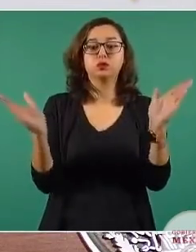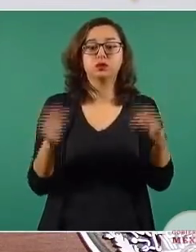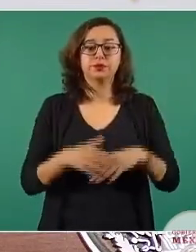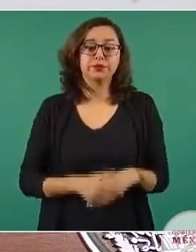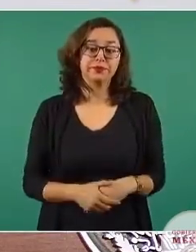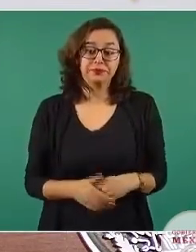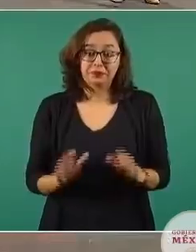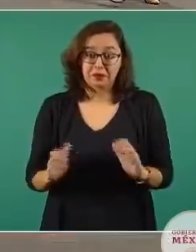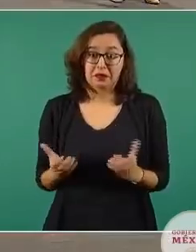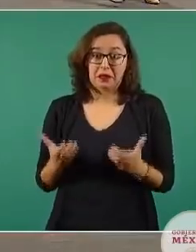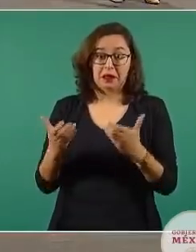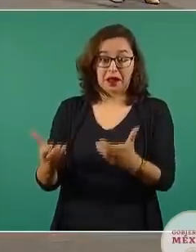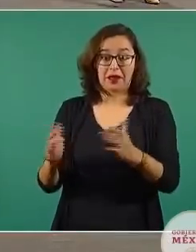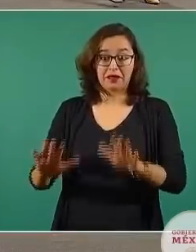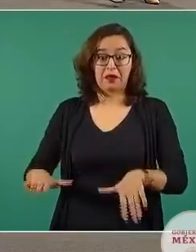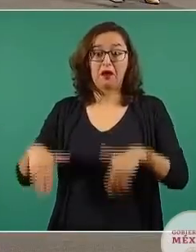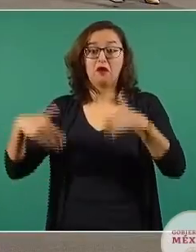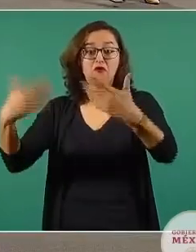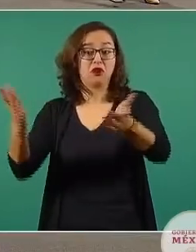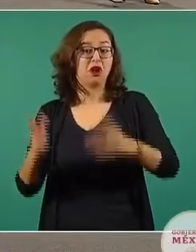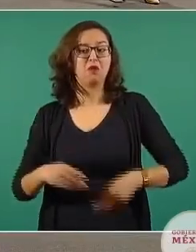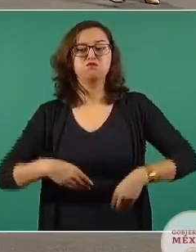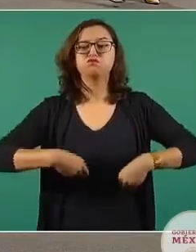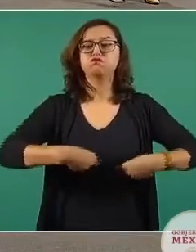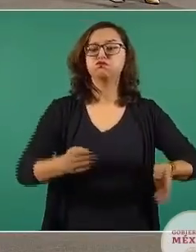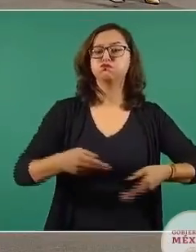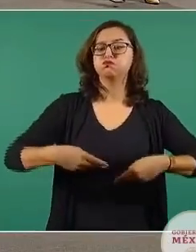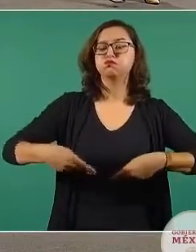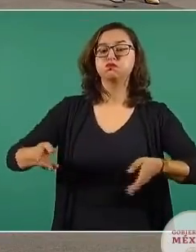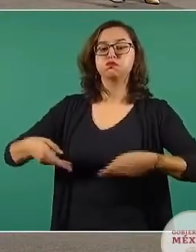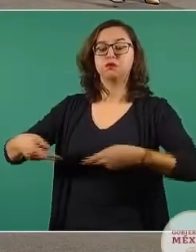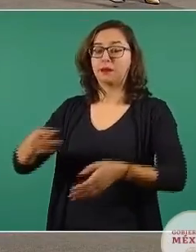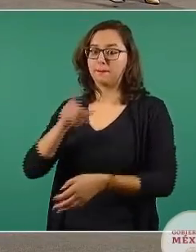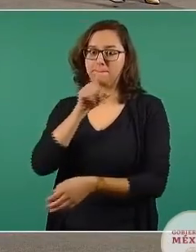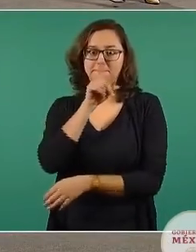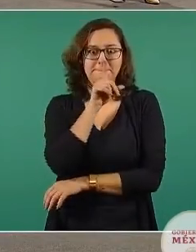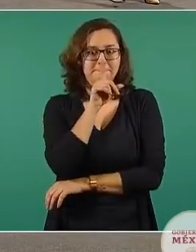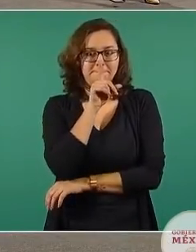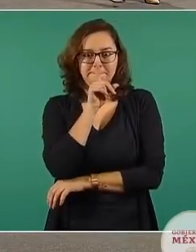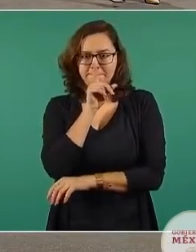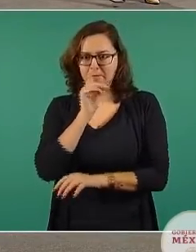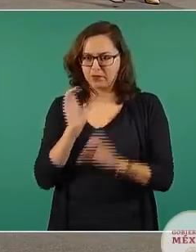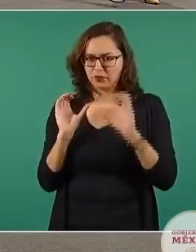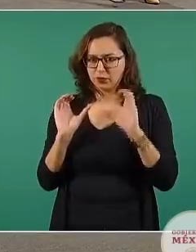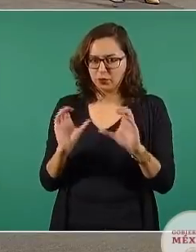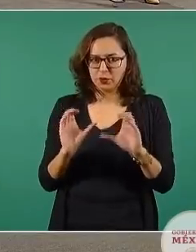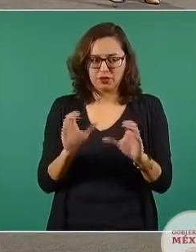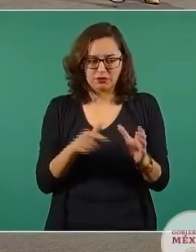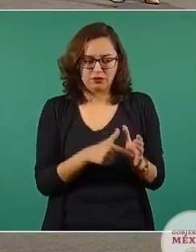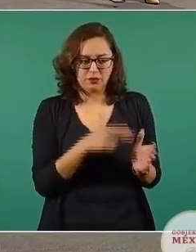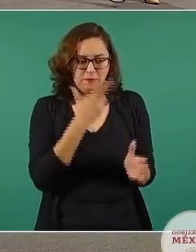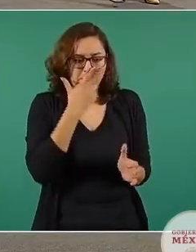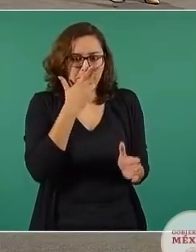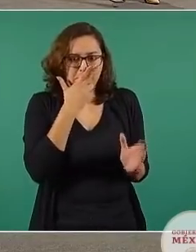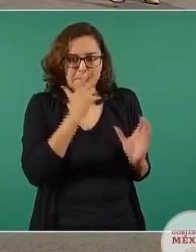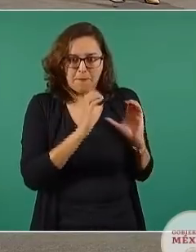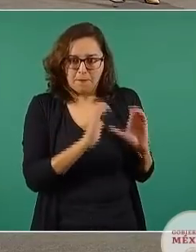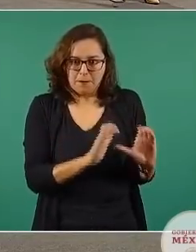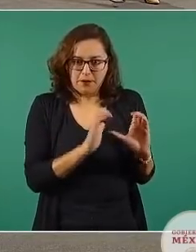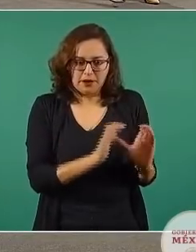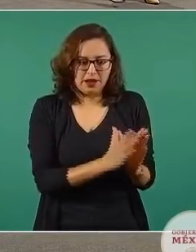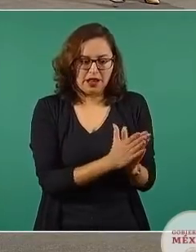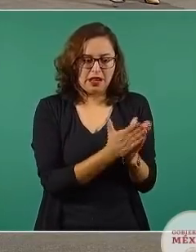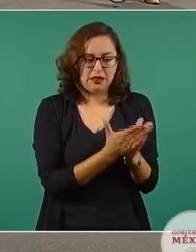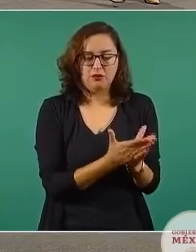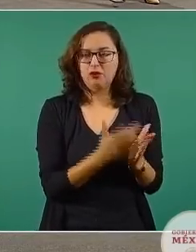que encontrar que el libro indicado llega al lector posible o al lector indicado y en ese sentido la clave es no le